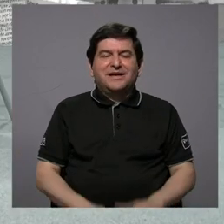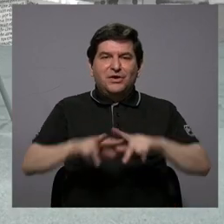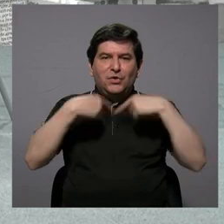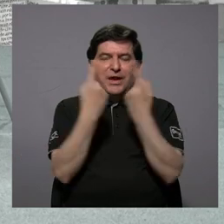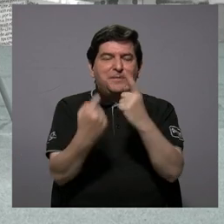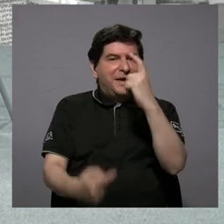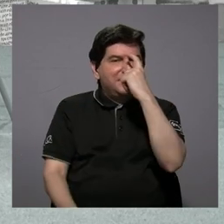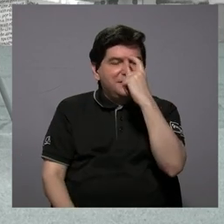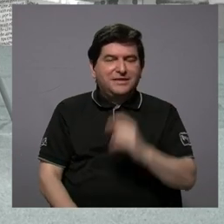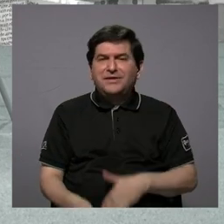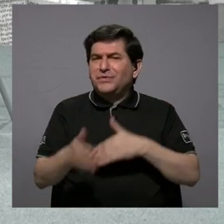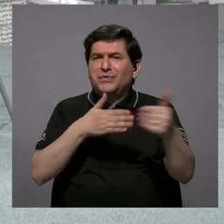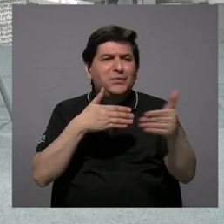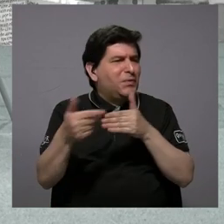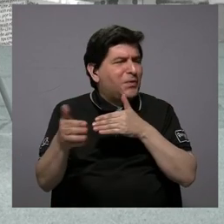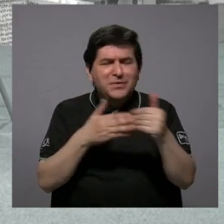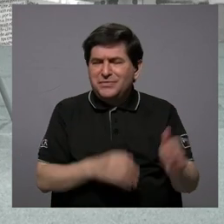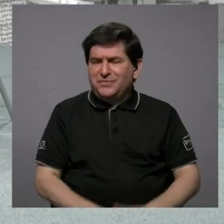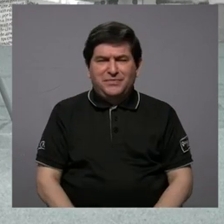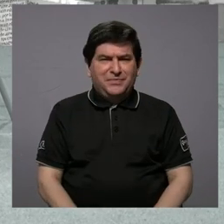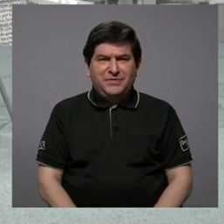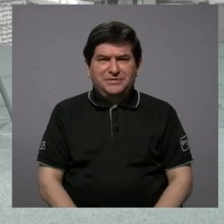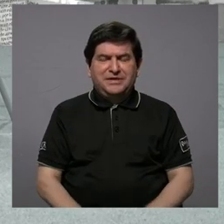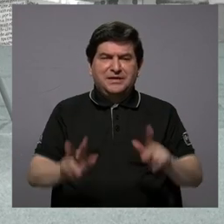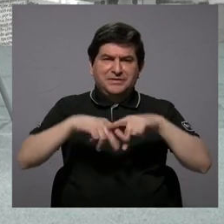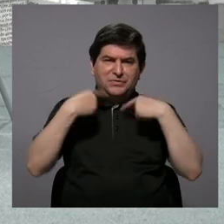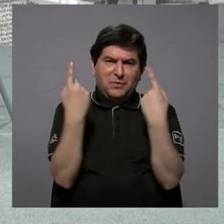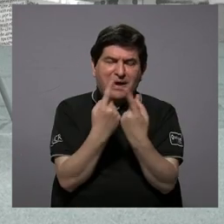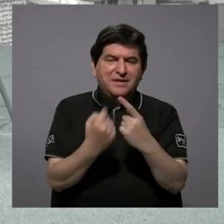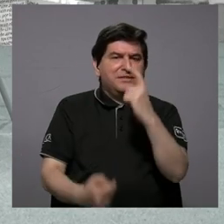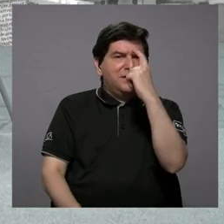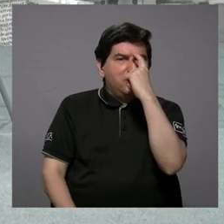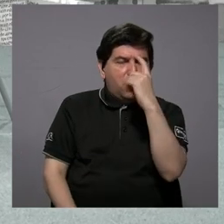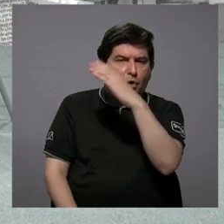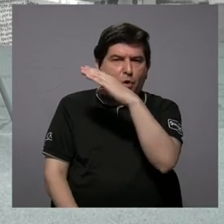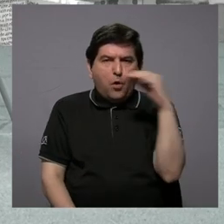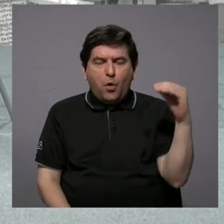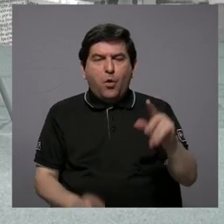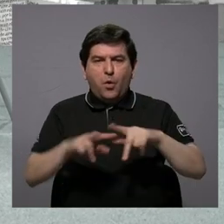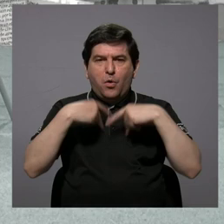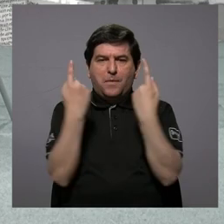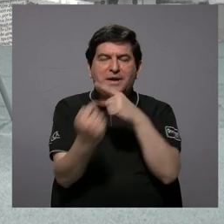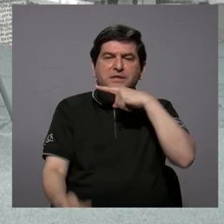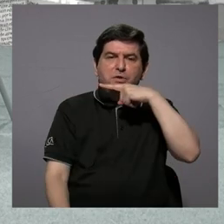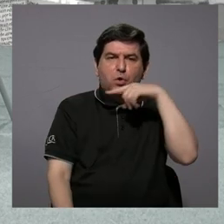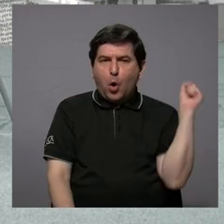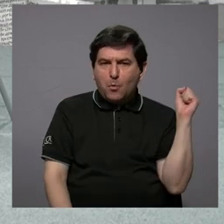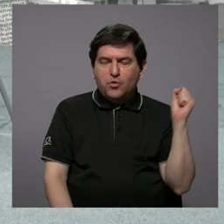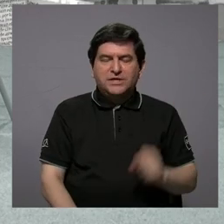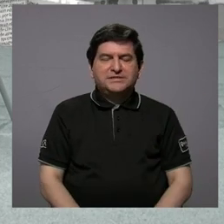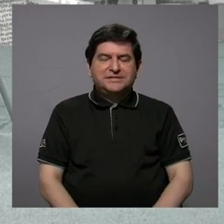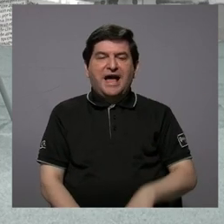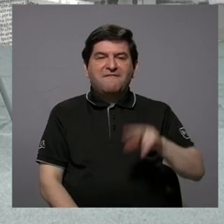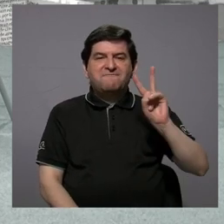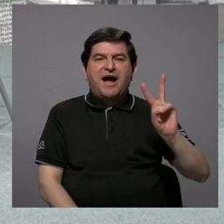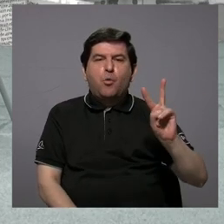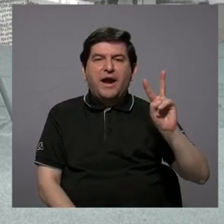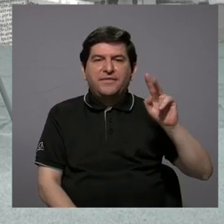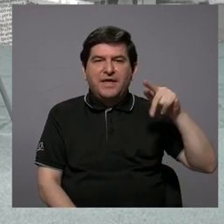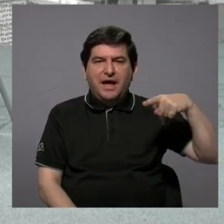Fuera los del partido de Calderón o del Partido Comunista Vanguardia Popular.